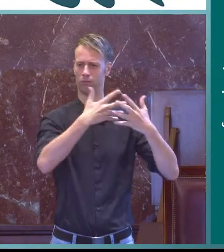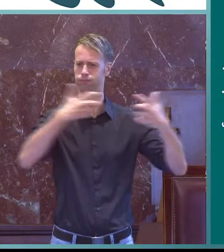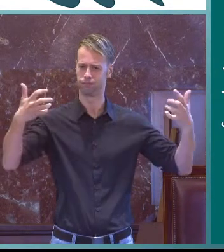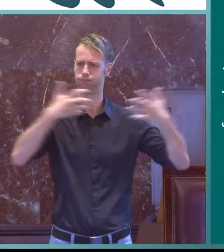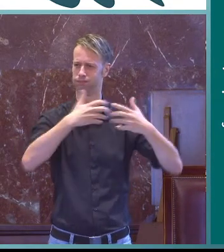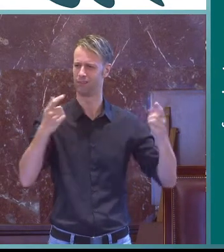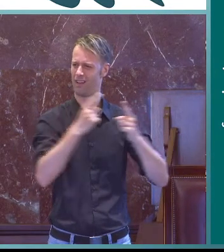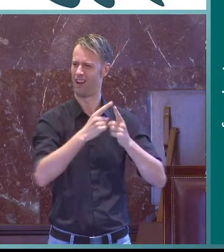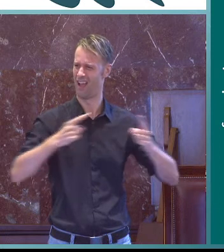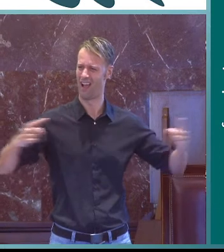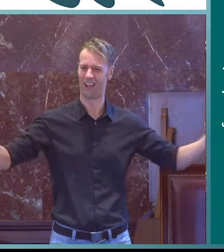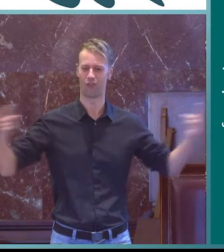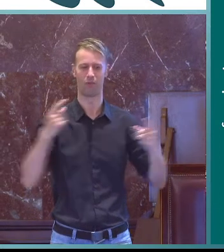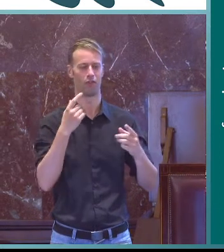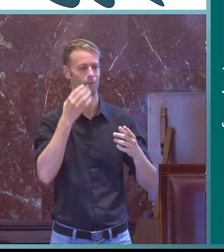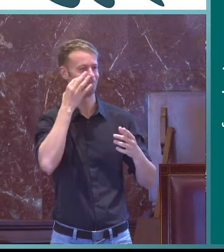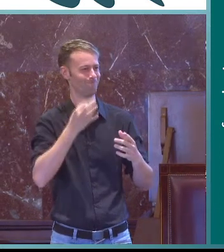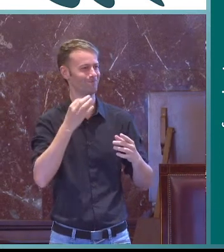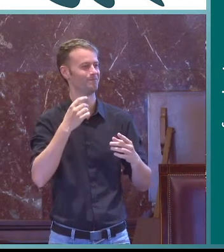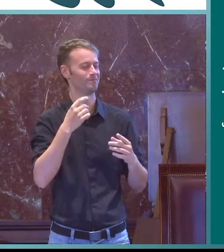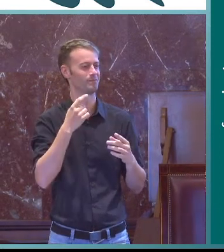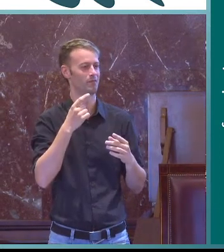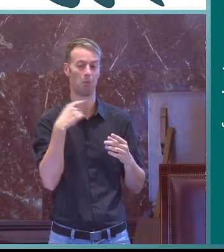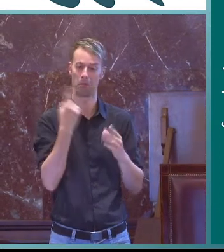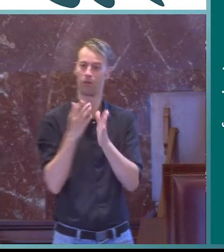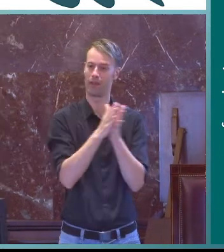Podéis ver el título, es un título bastante extenso, largo.